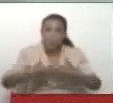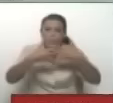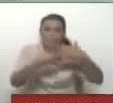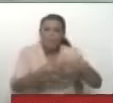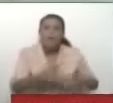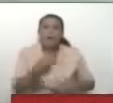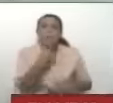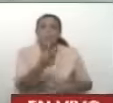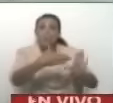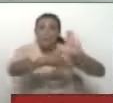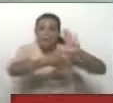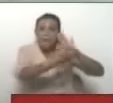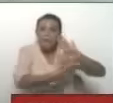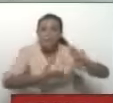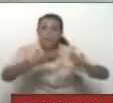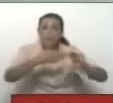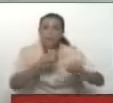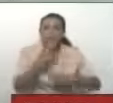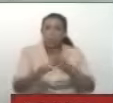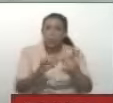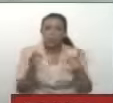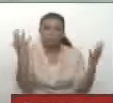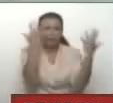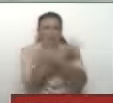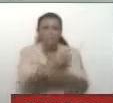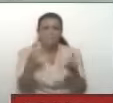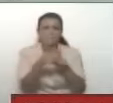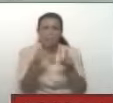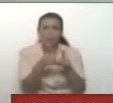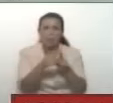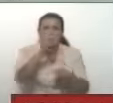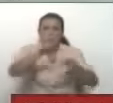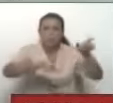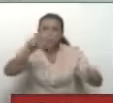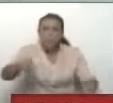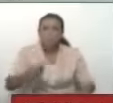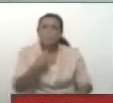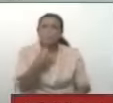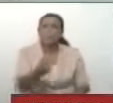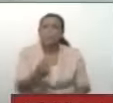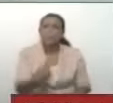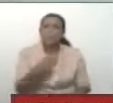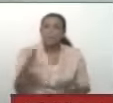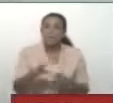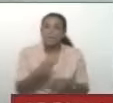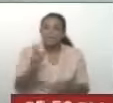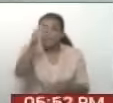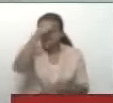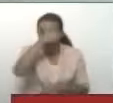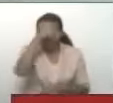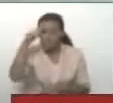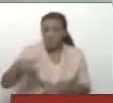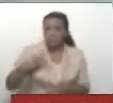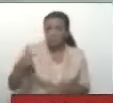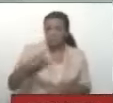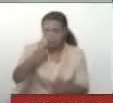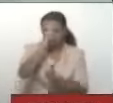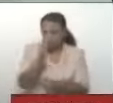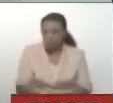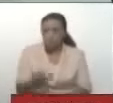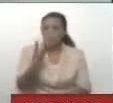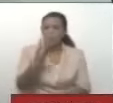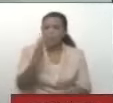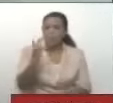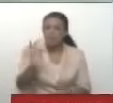Voz de América y el Society Express tergiversaron las palabras del presidente Nicolás Maduro en su discurso este domingo en el acto de conmemoración del